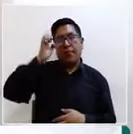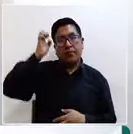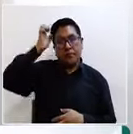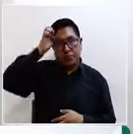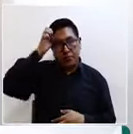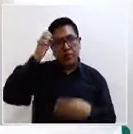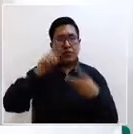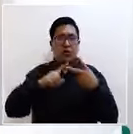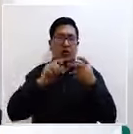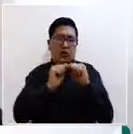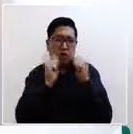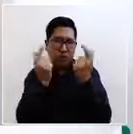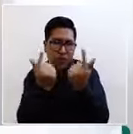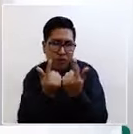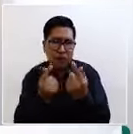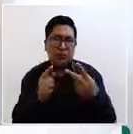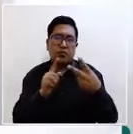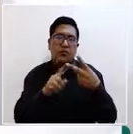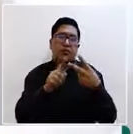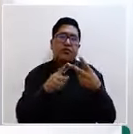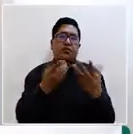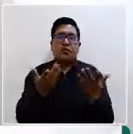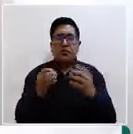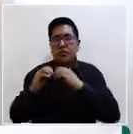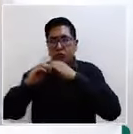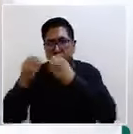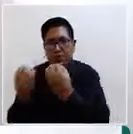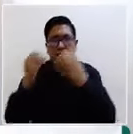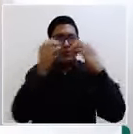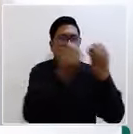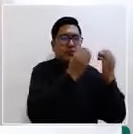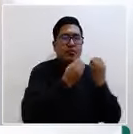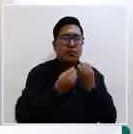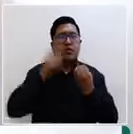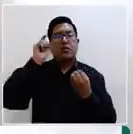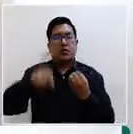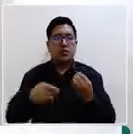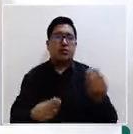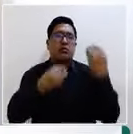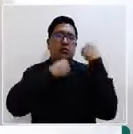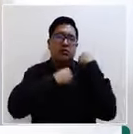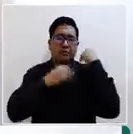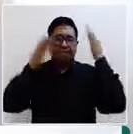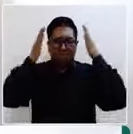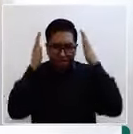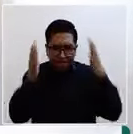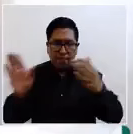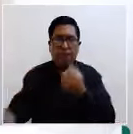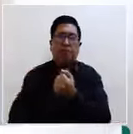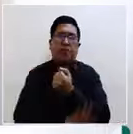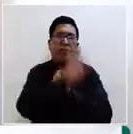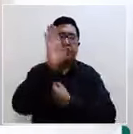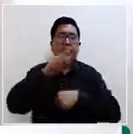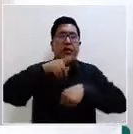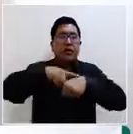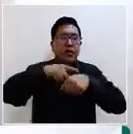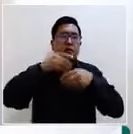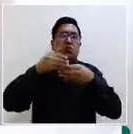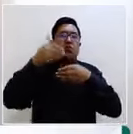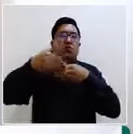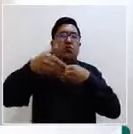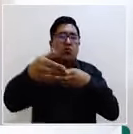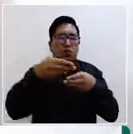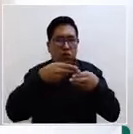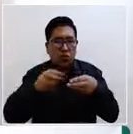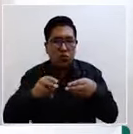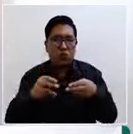sociedad civil y las organizaciones tienen un papel que cumplir en esa protección temporal de niñas y niños y adolescentes